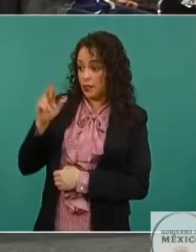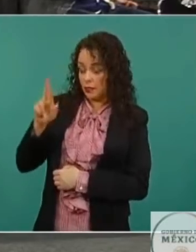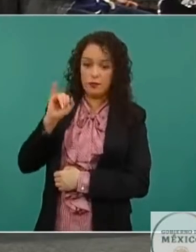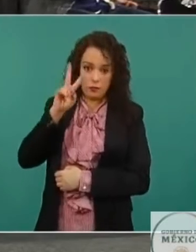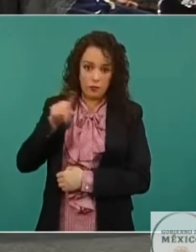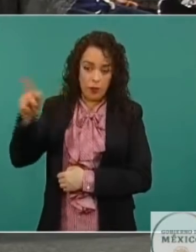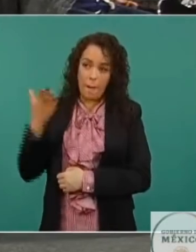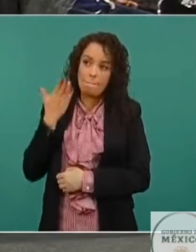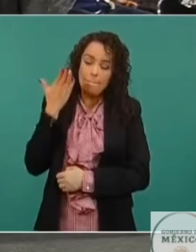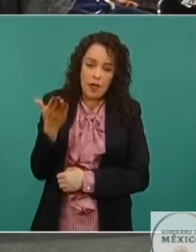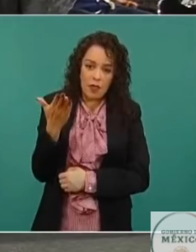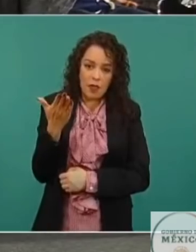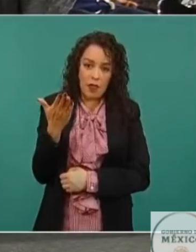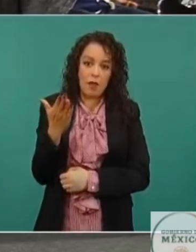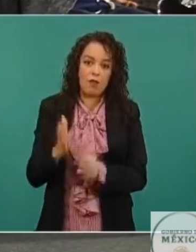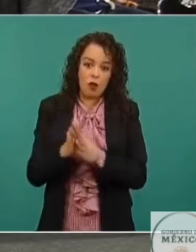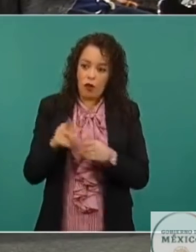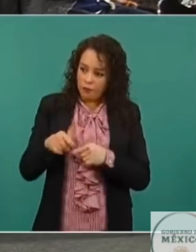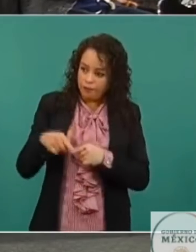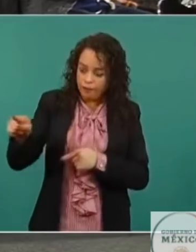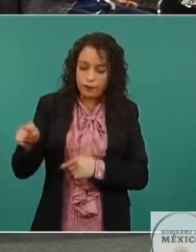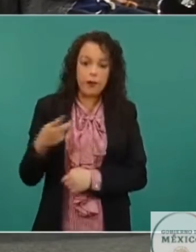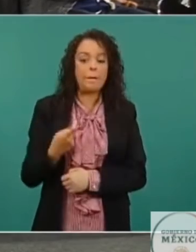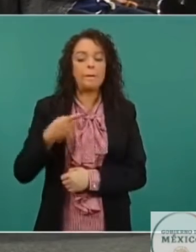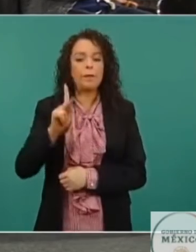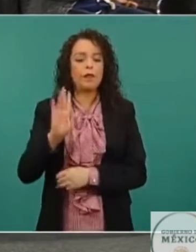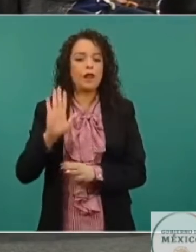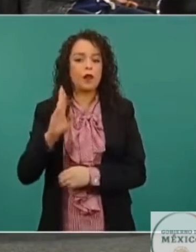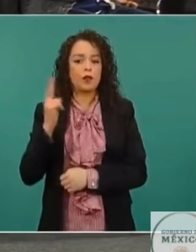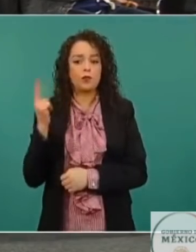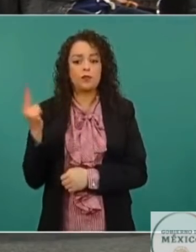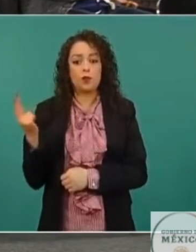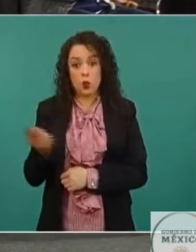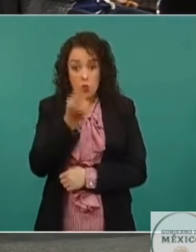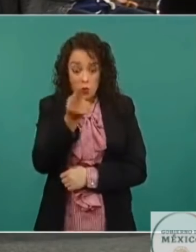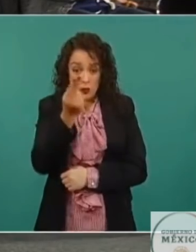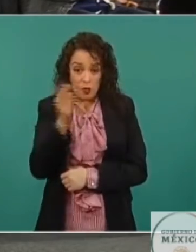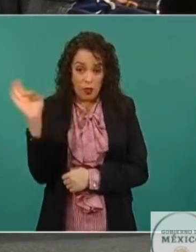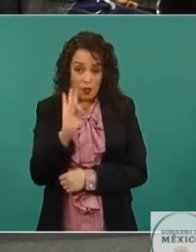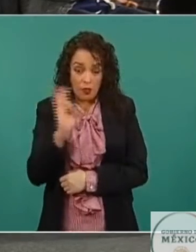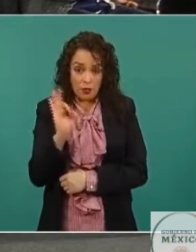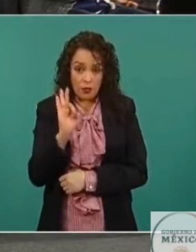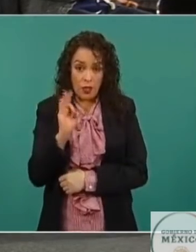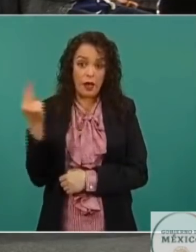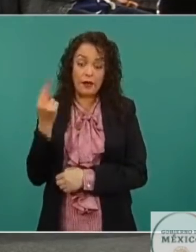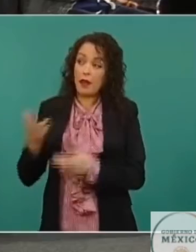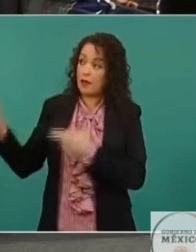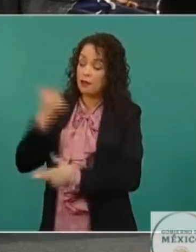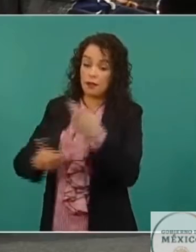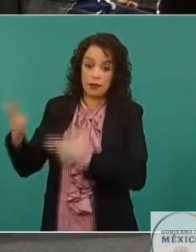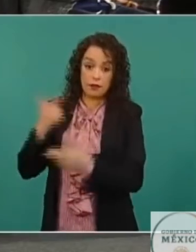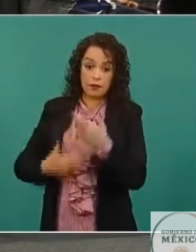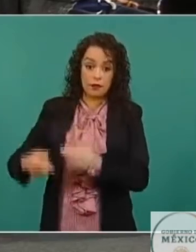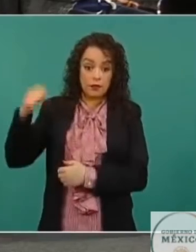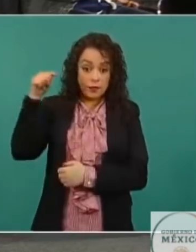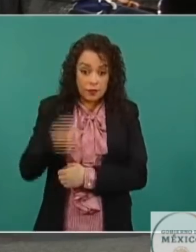que está solicitando este hecho. Pero también, bueno, pues si usted expresaría en todo caso que sí es necesario que regrese a territorio nacional